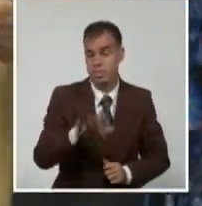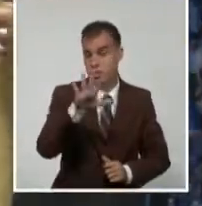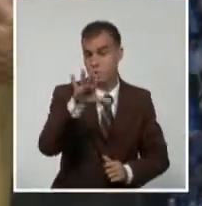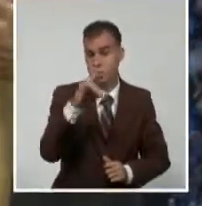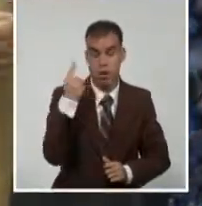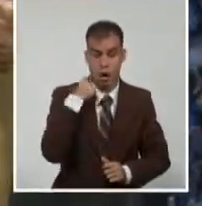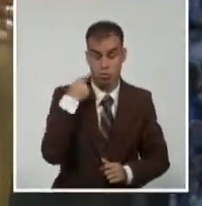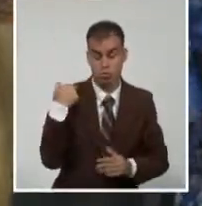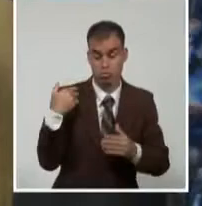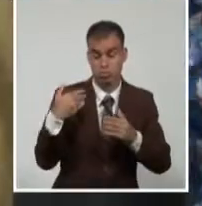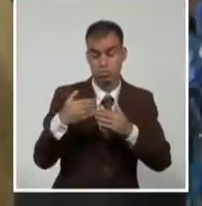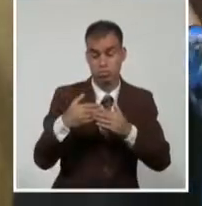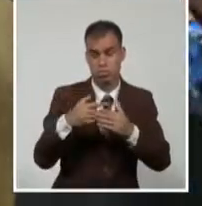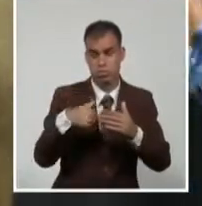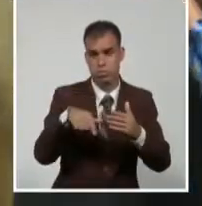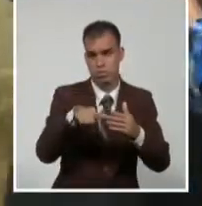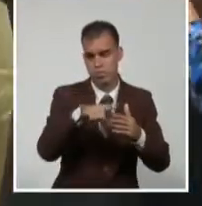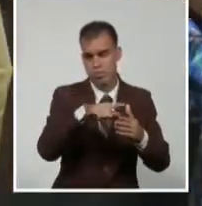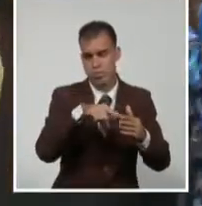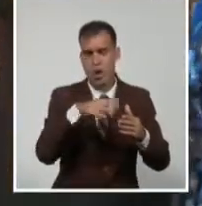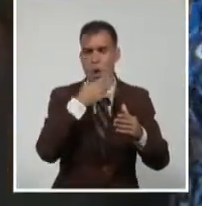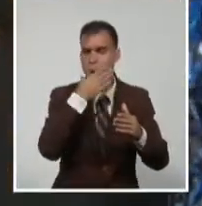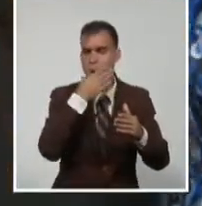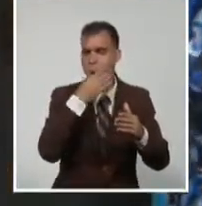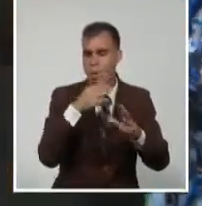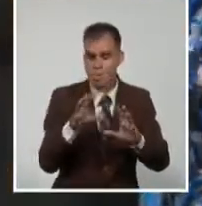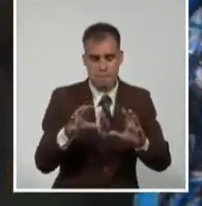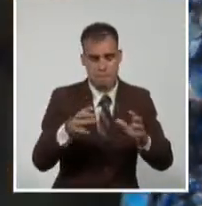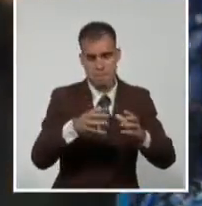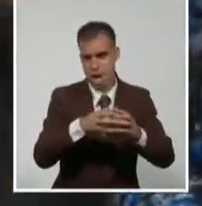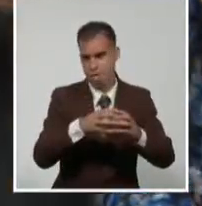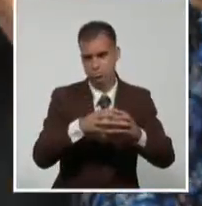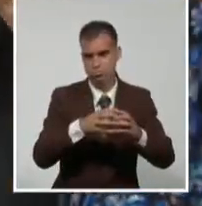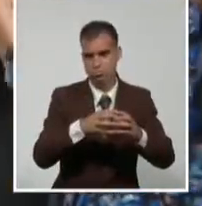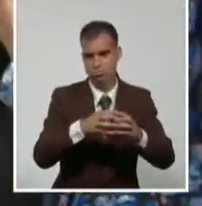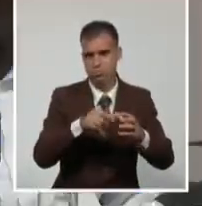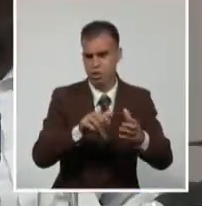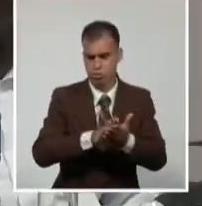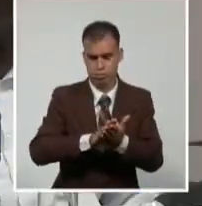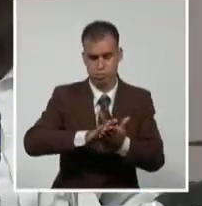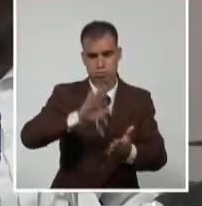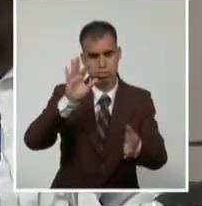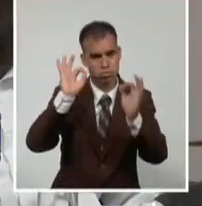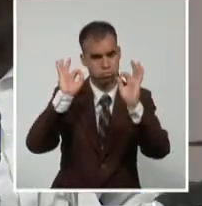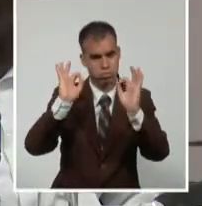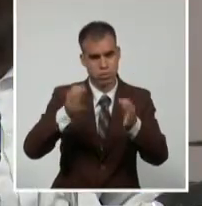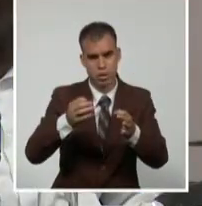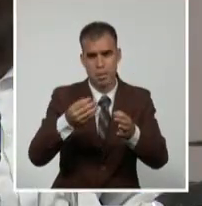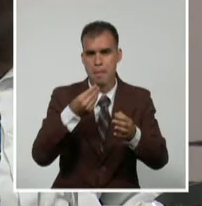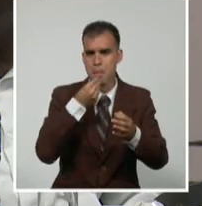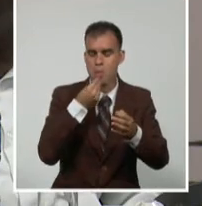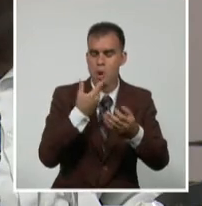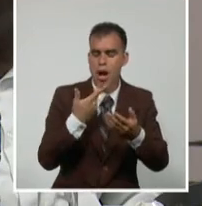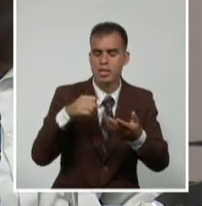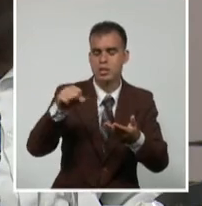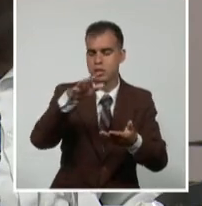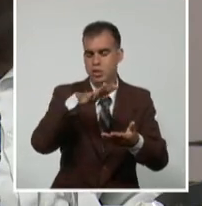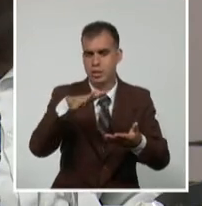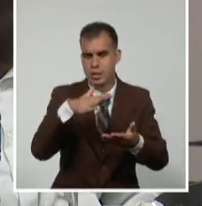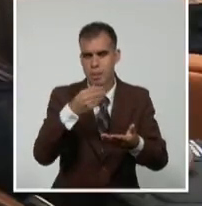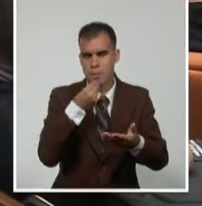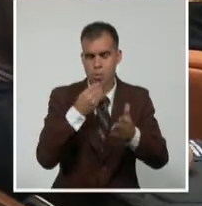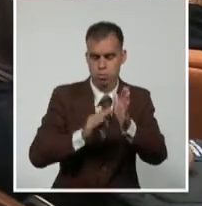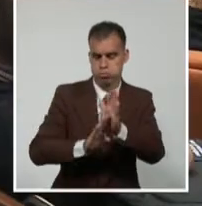todas las generaciones, es la unión que ratifica su compromiso permanente con la construcción de una sociedad cada vez más